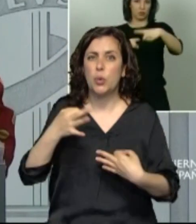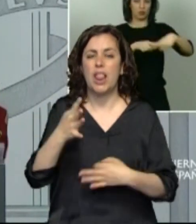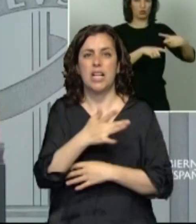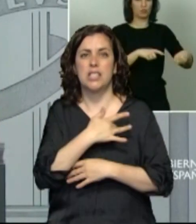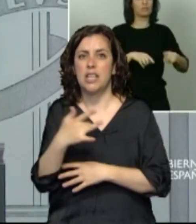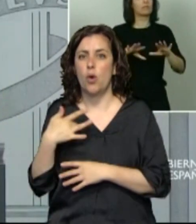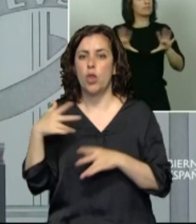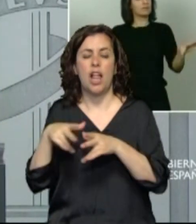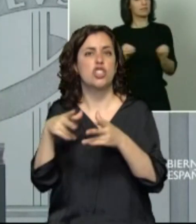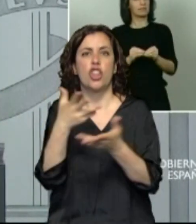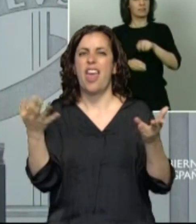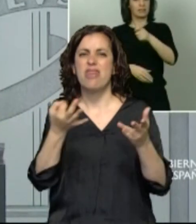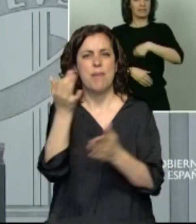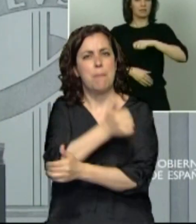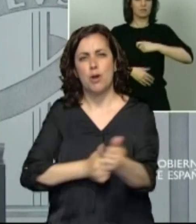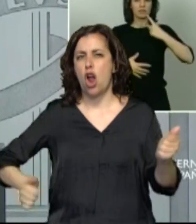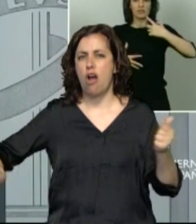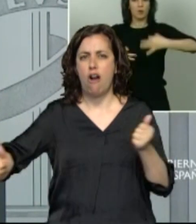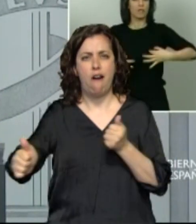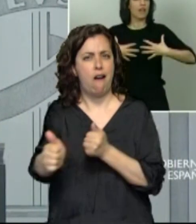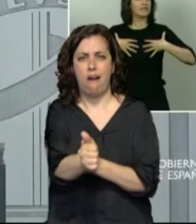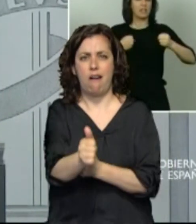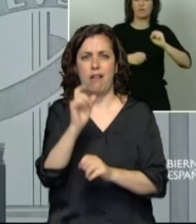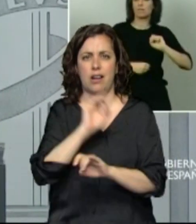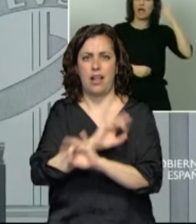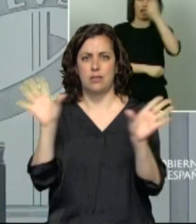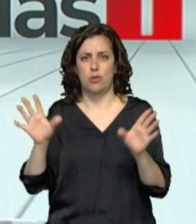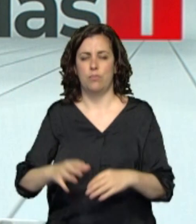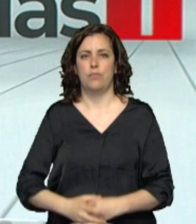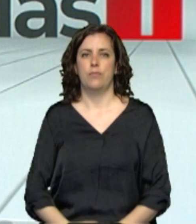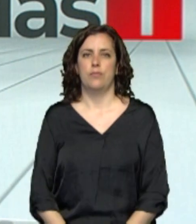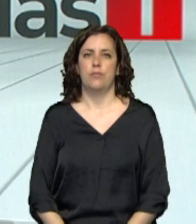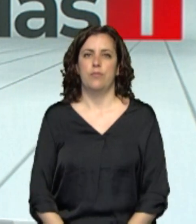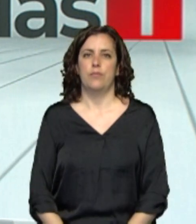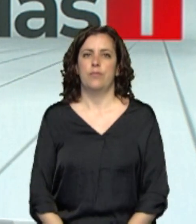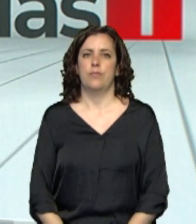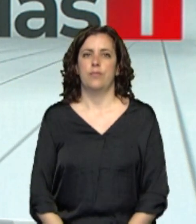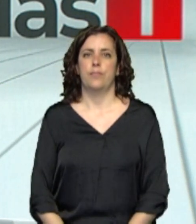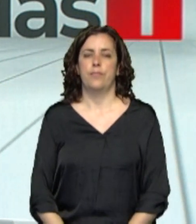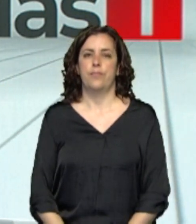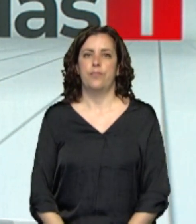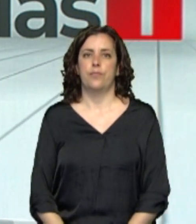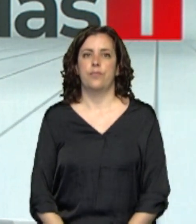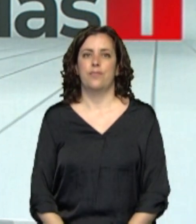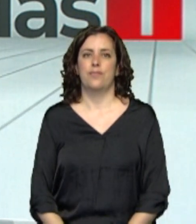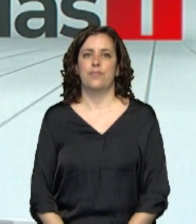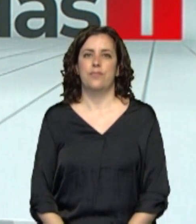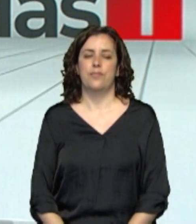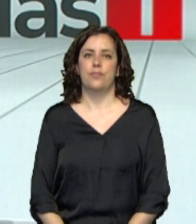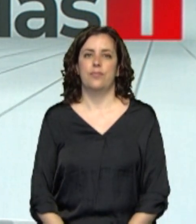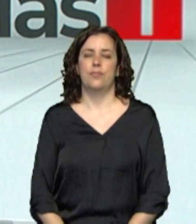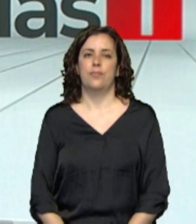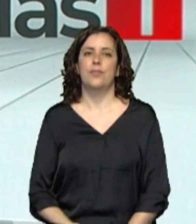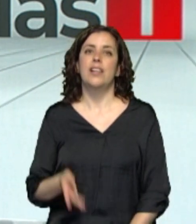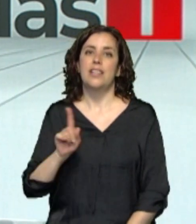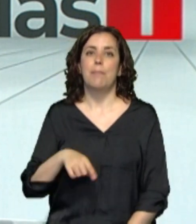los españoles esté por encima de ninguna otra cuestión. Bueno, eran las reacciones. Escuchábamos también a